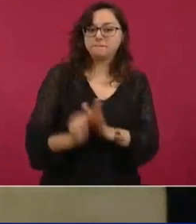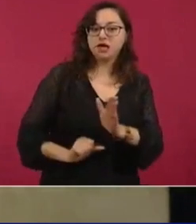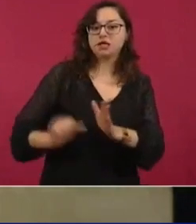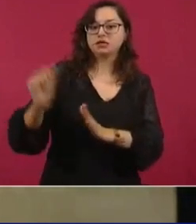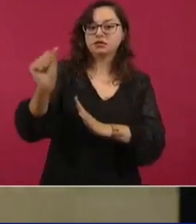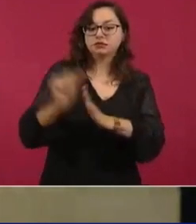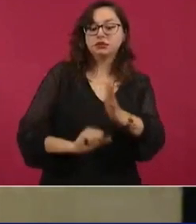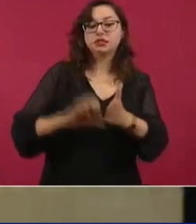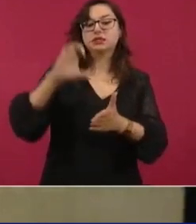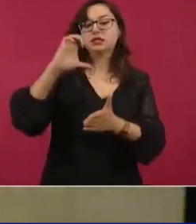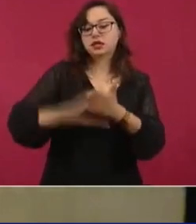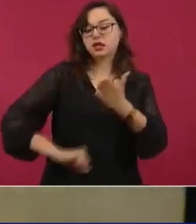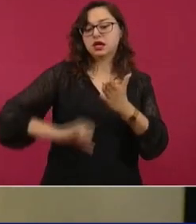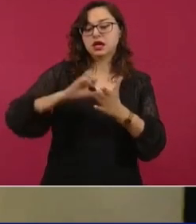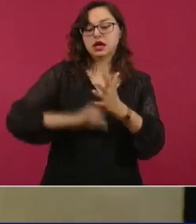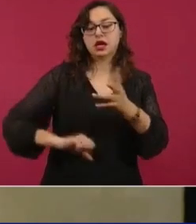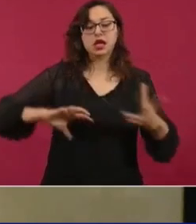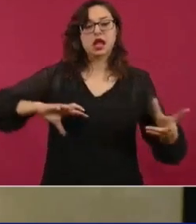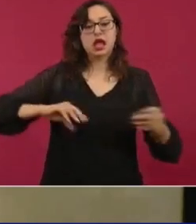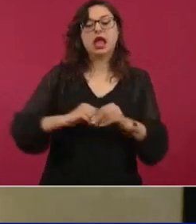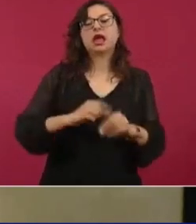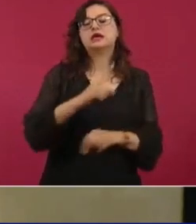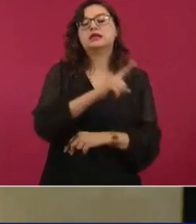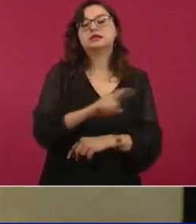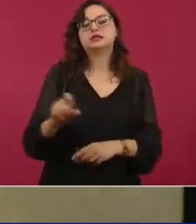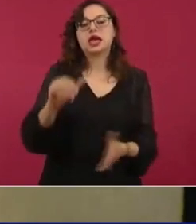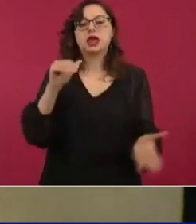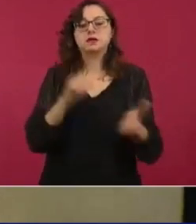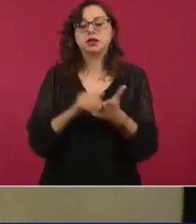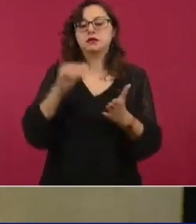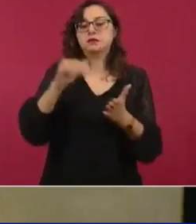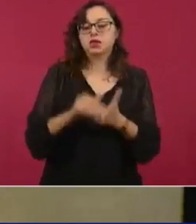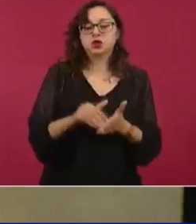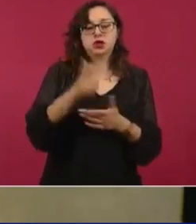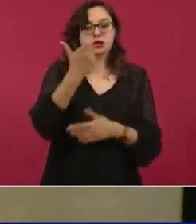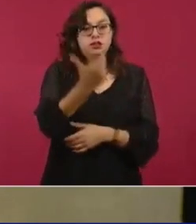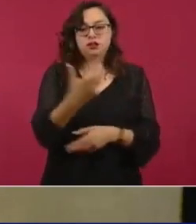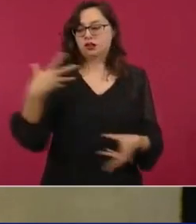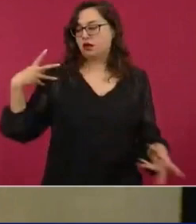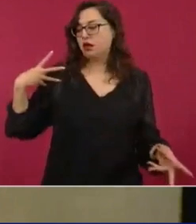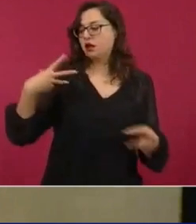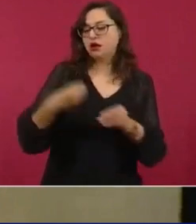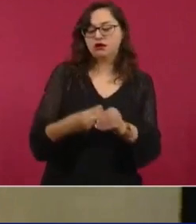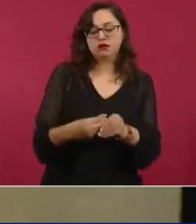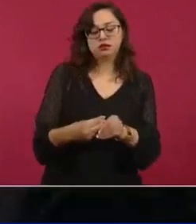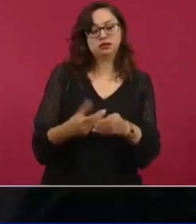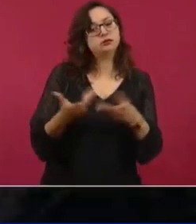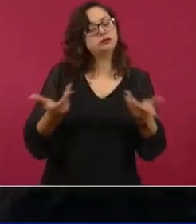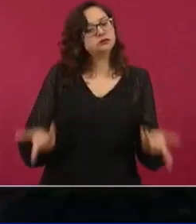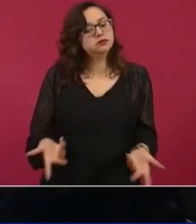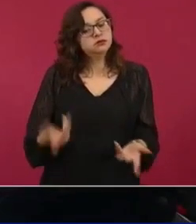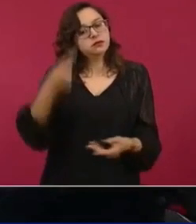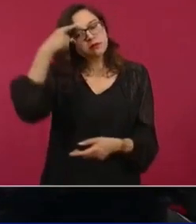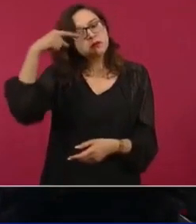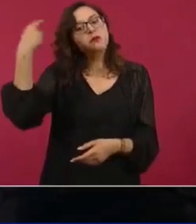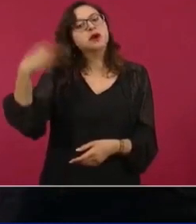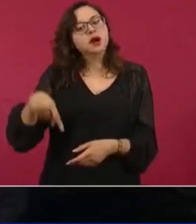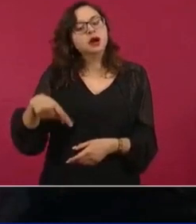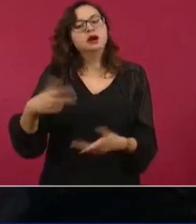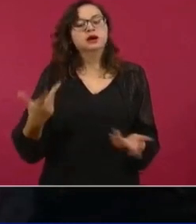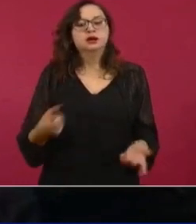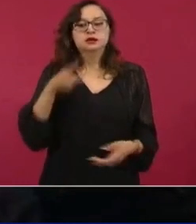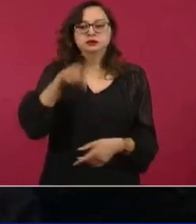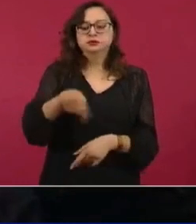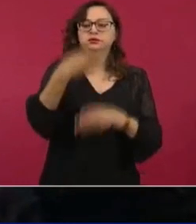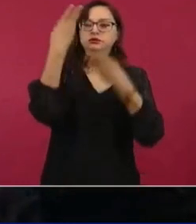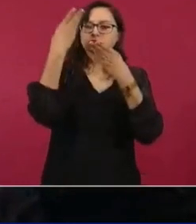decir, alrededor de 100 mil millones de pesos a la fecha. Todo esto para proteger los intereses de los